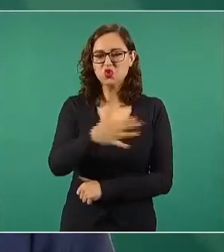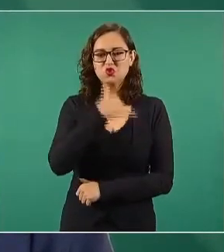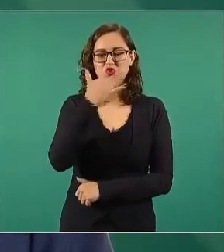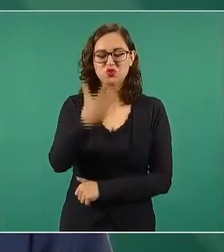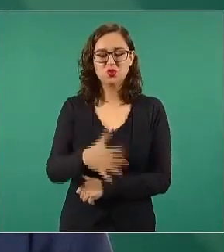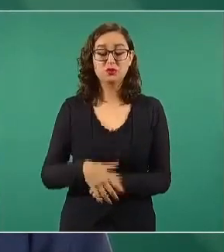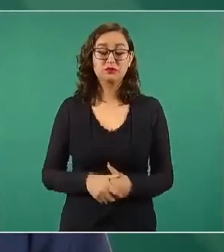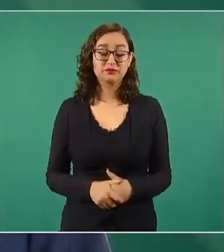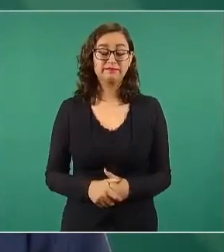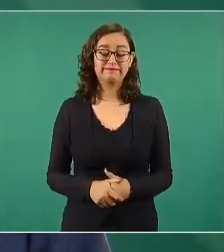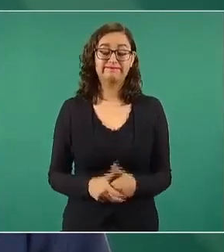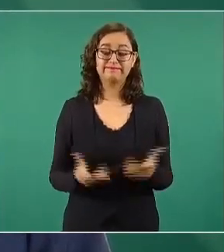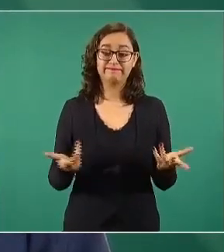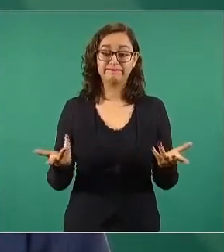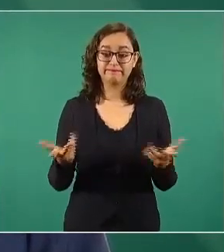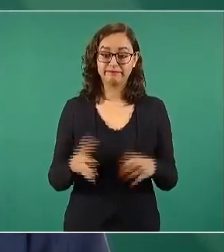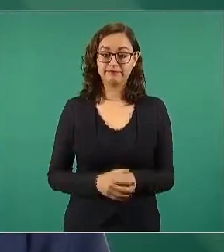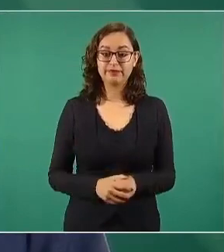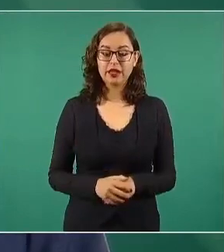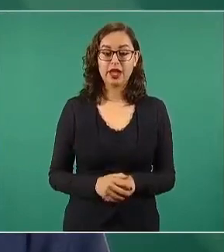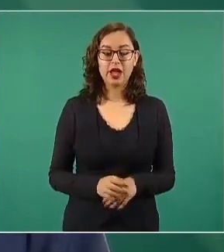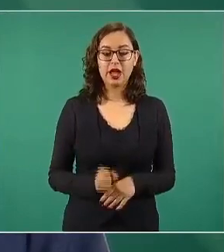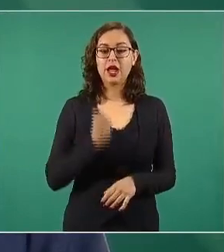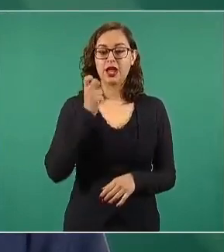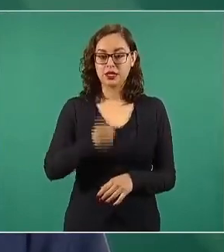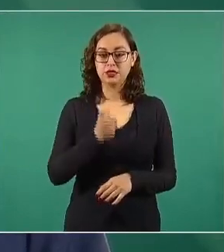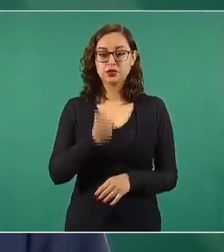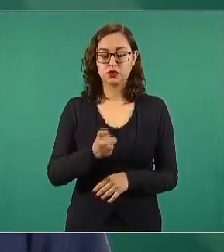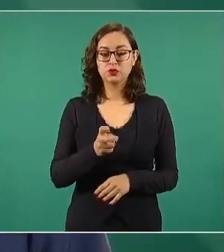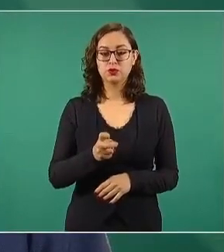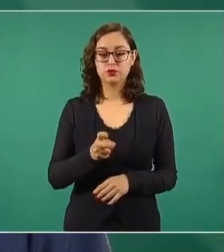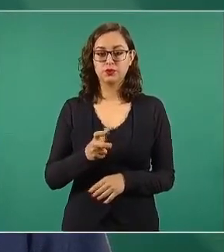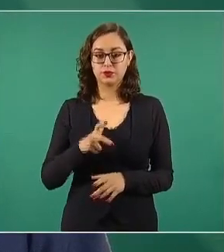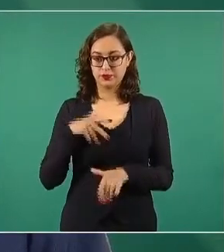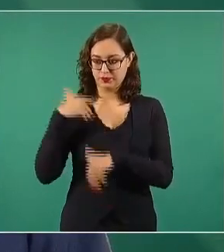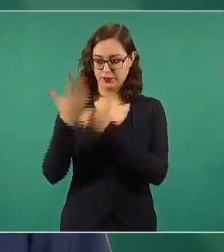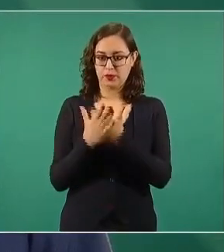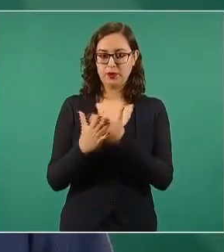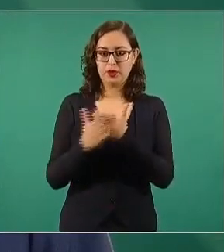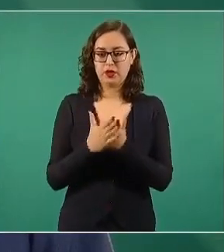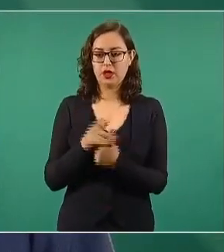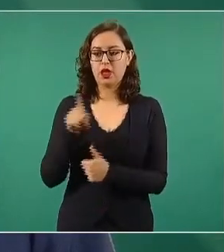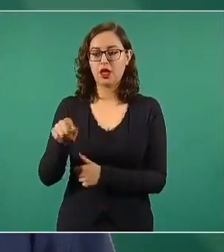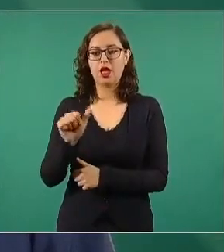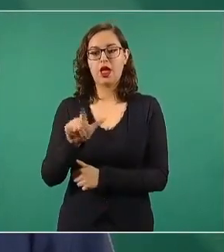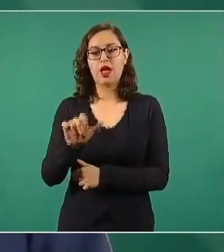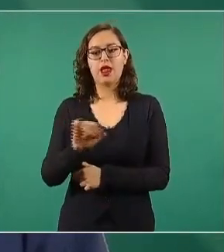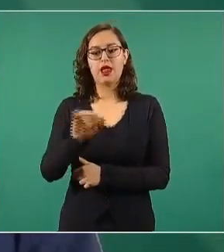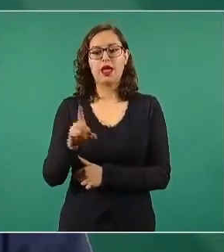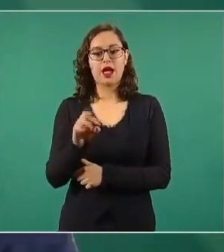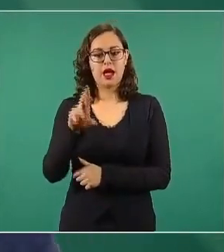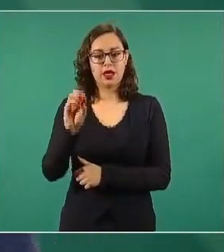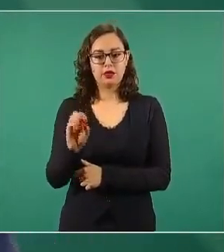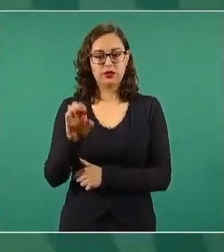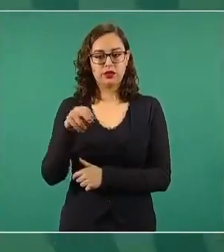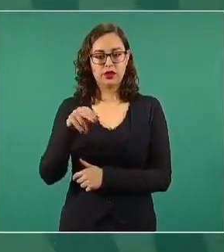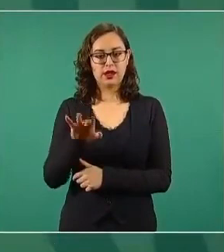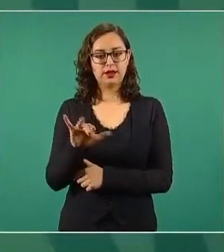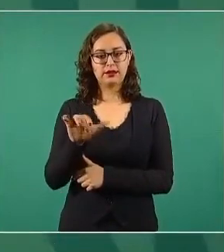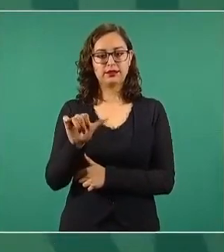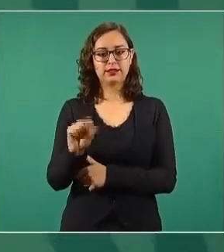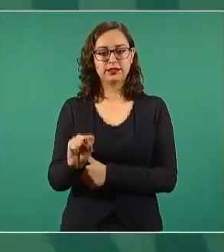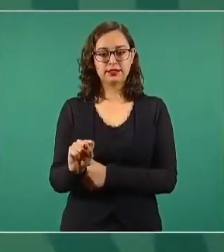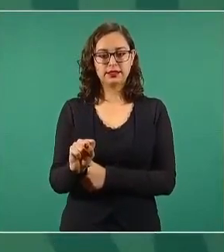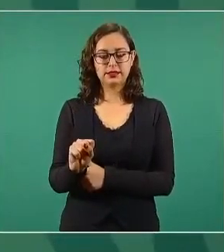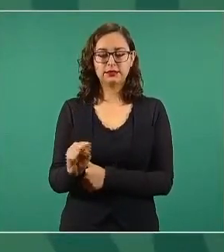entonces vamos a pedirle a Alejandro Encinas